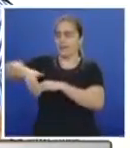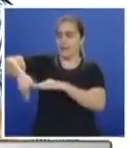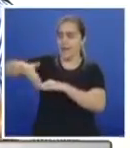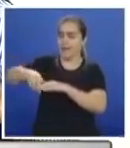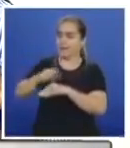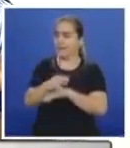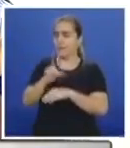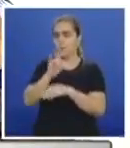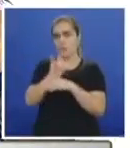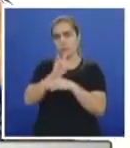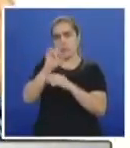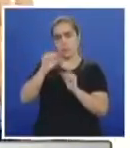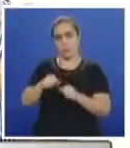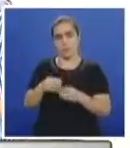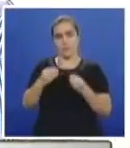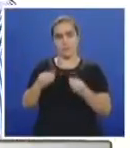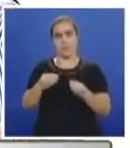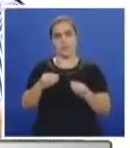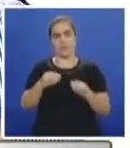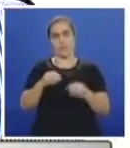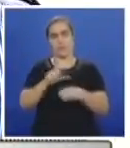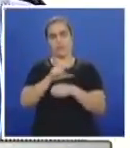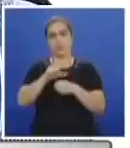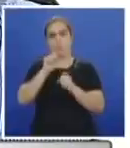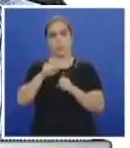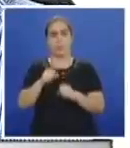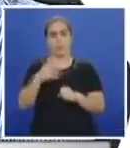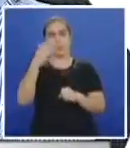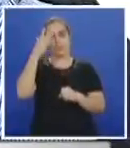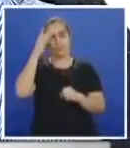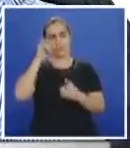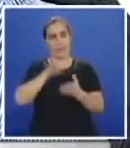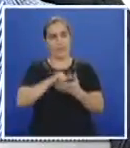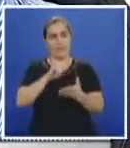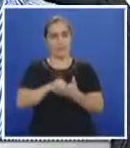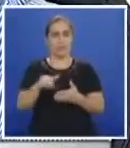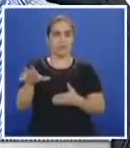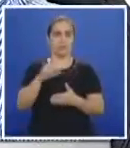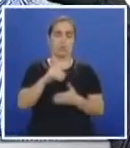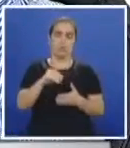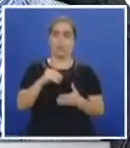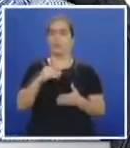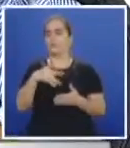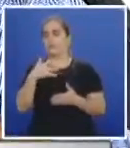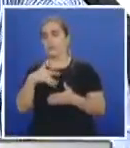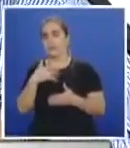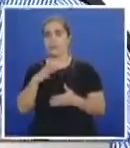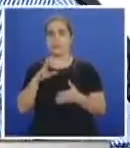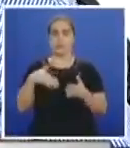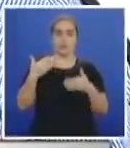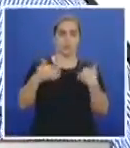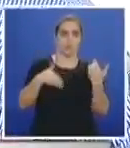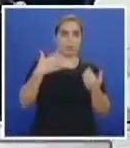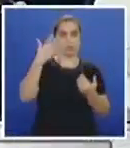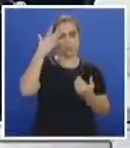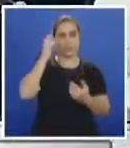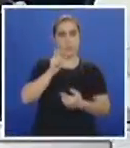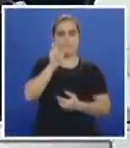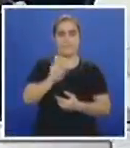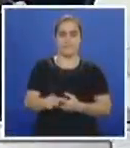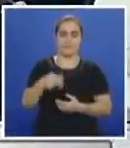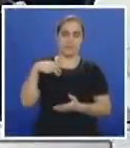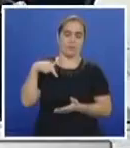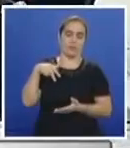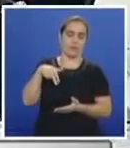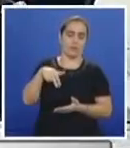que le demos respiración a la ciudad, que volvamos a una ciudad amena, una ciudad donde vaya el peatón y